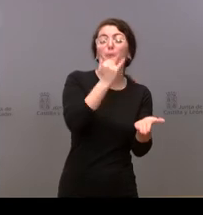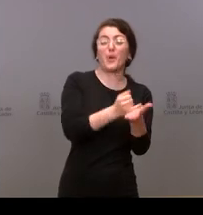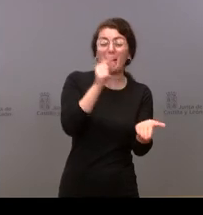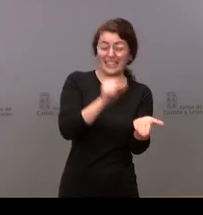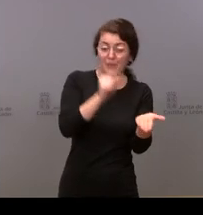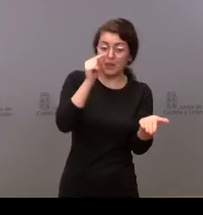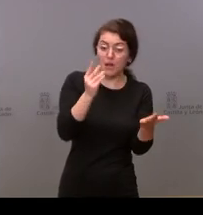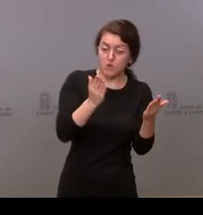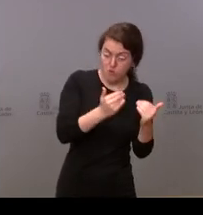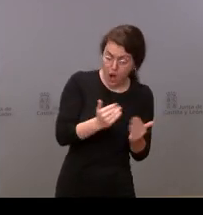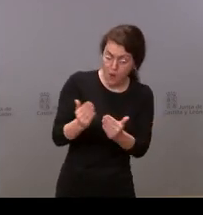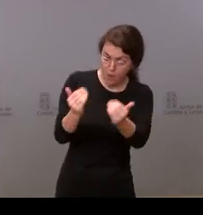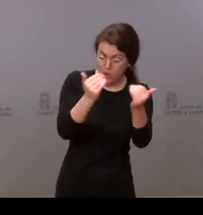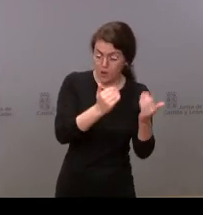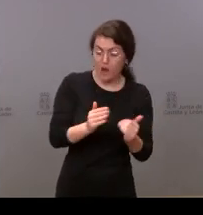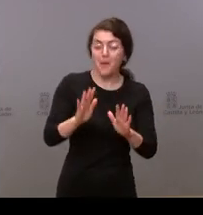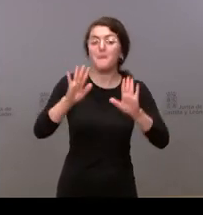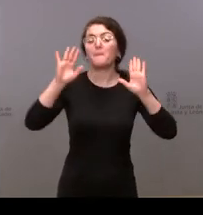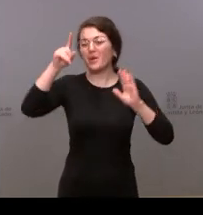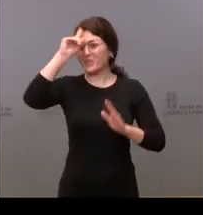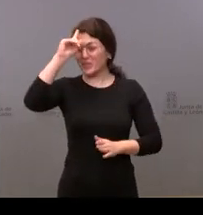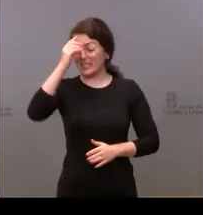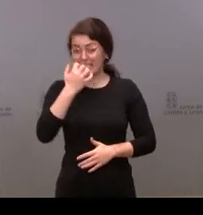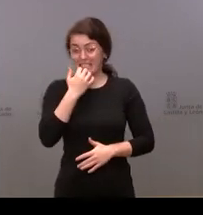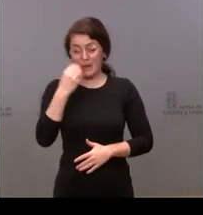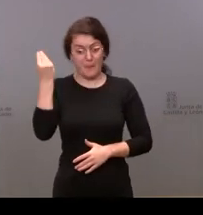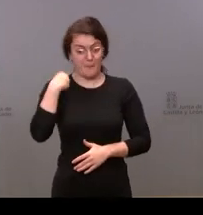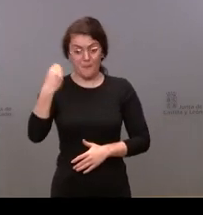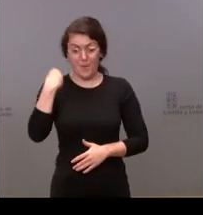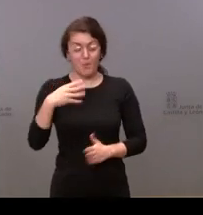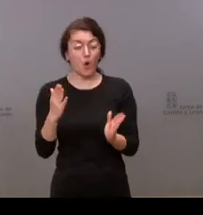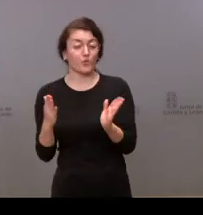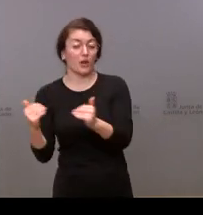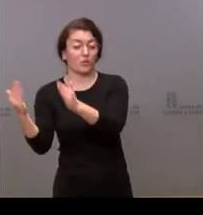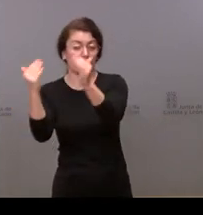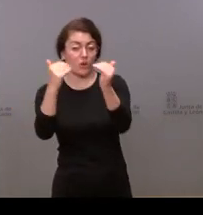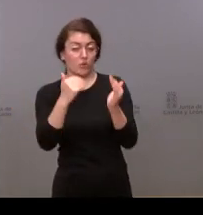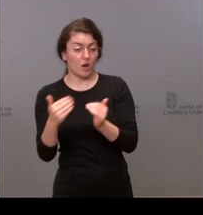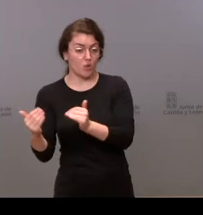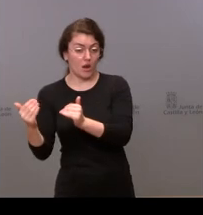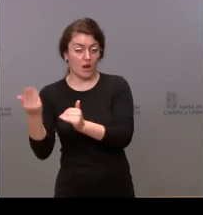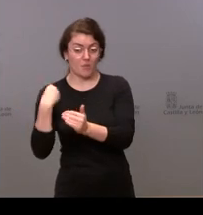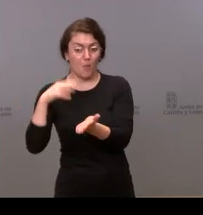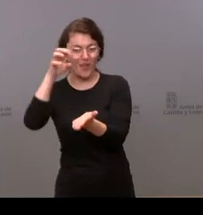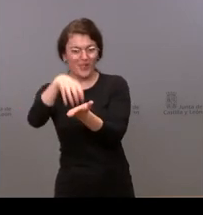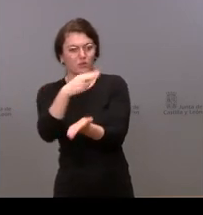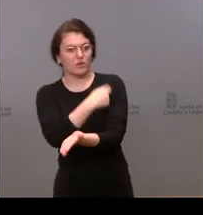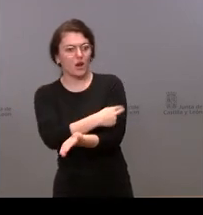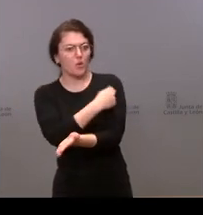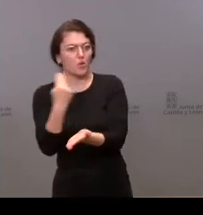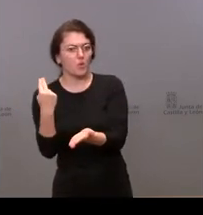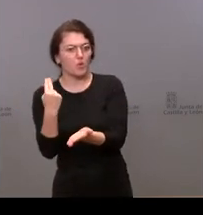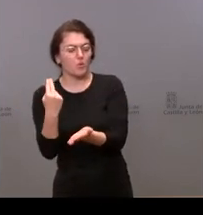no sé si hay una rotura de stock y hay una desaparición de las pruebas en los centros de salud y en los